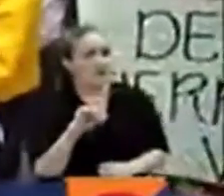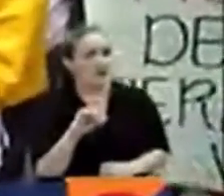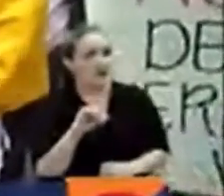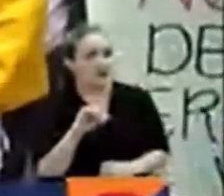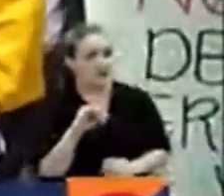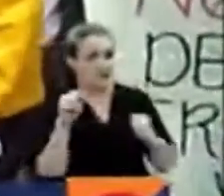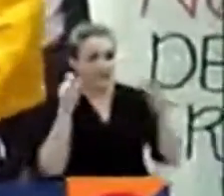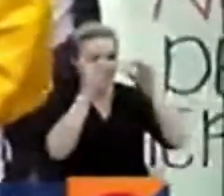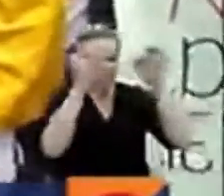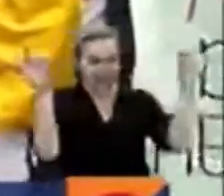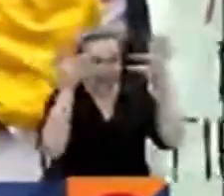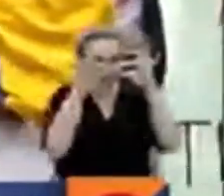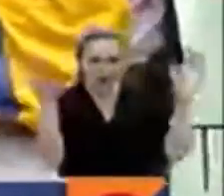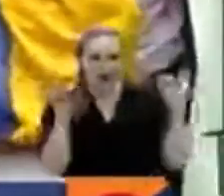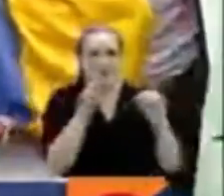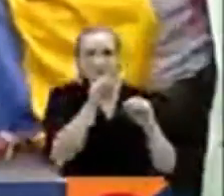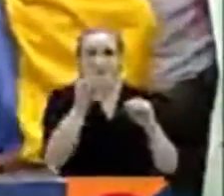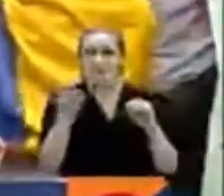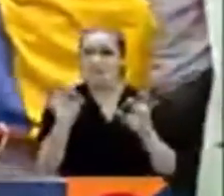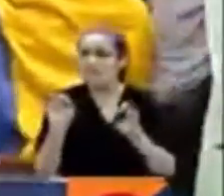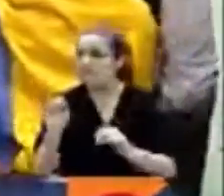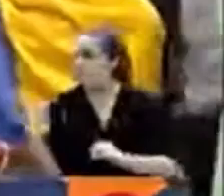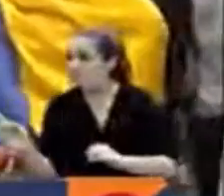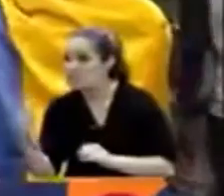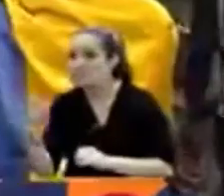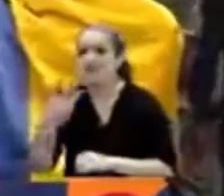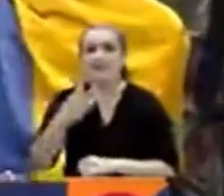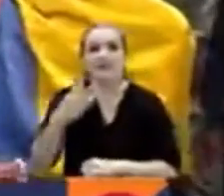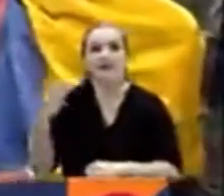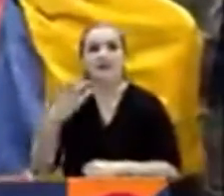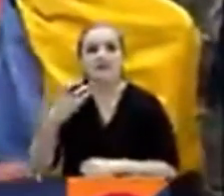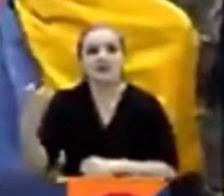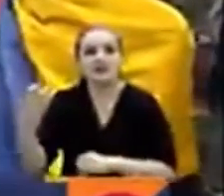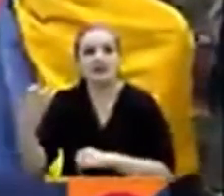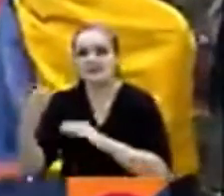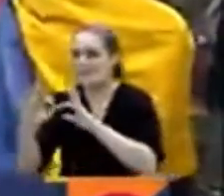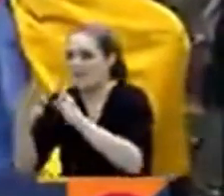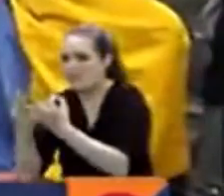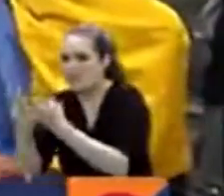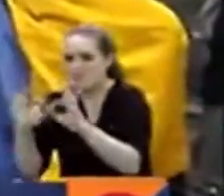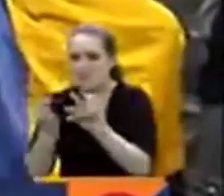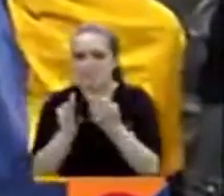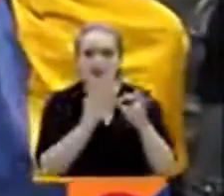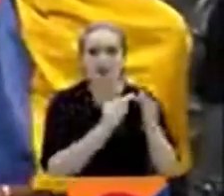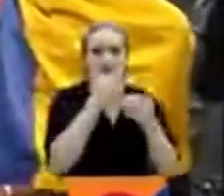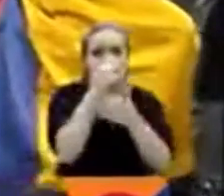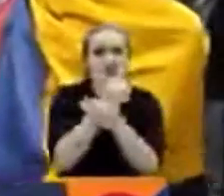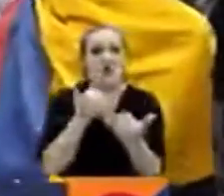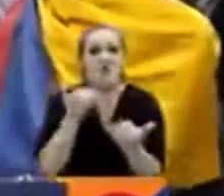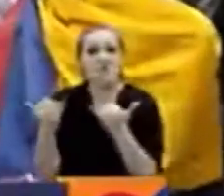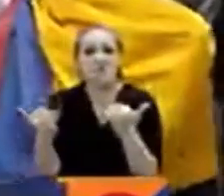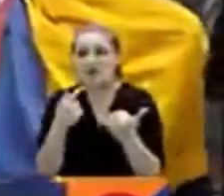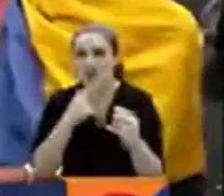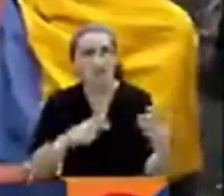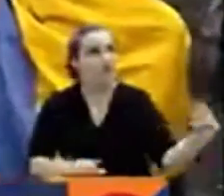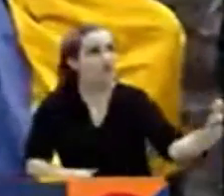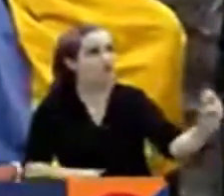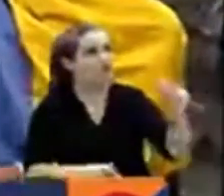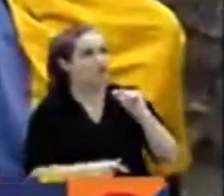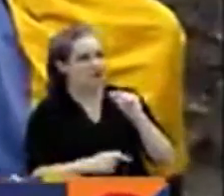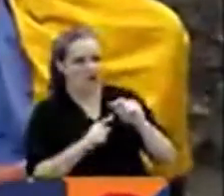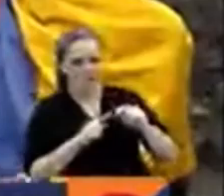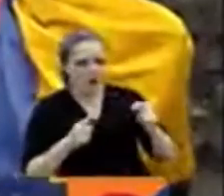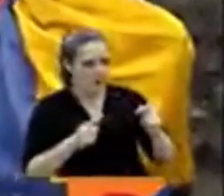son 300 viviendas y más de 300 niños y piden que si los van a desalojar, pues los lleven a un lugar con condiciones